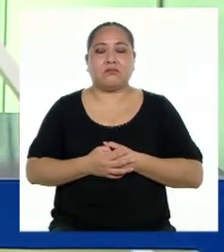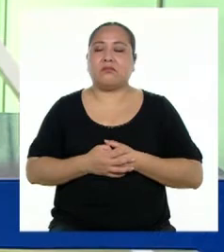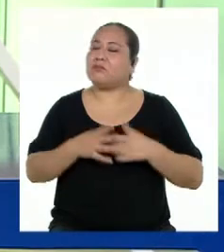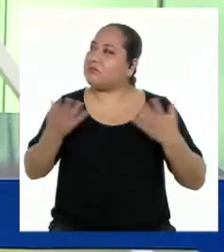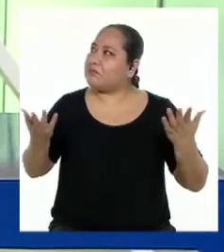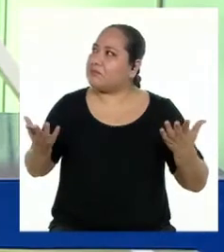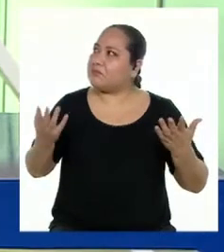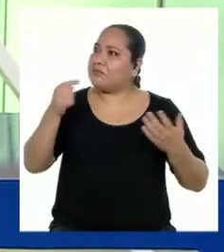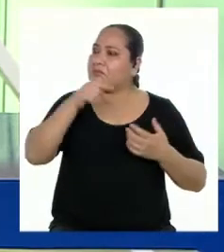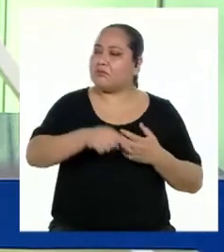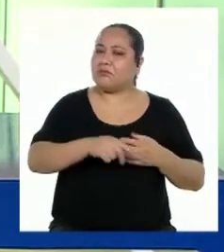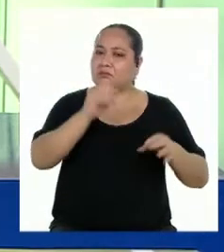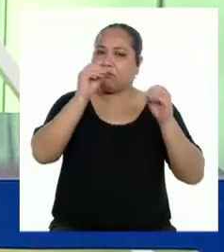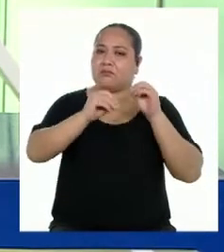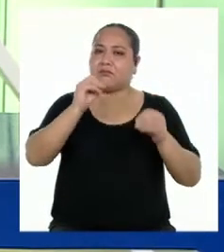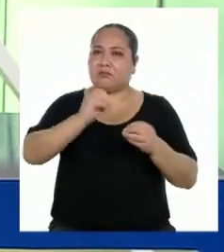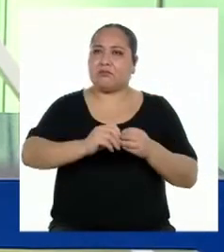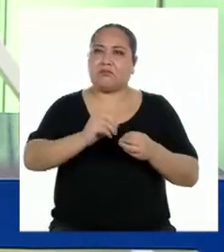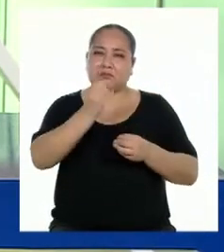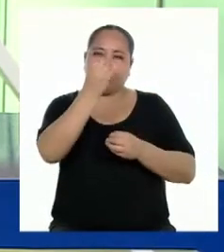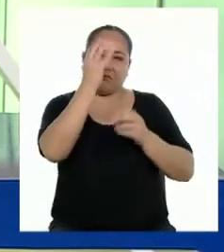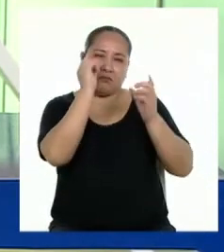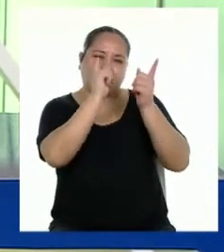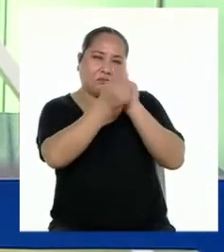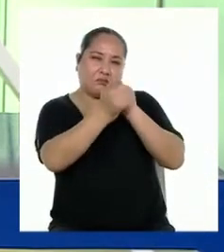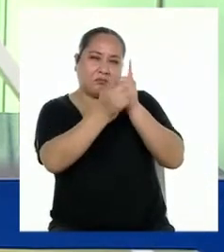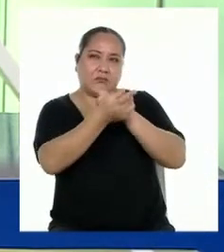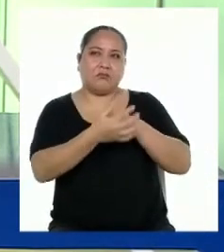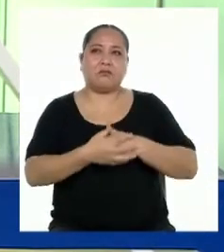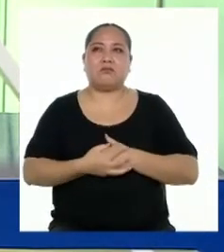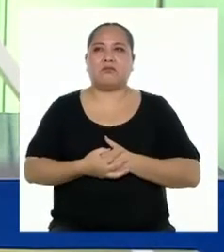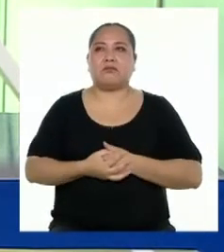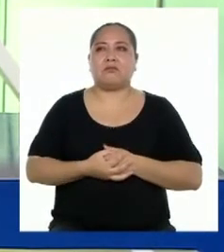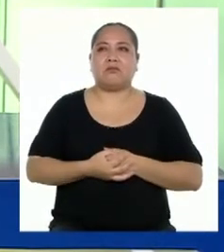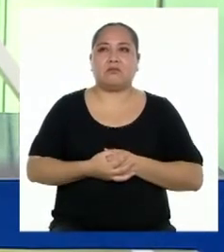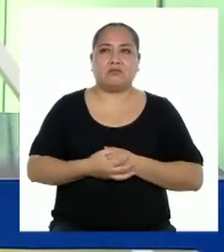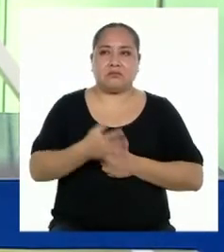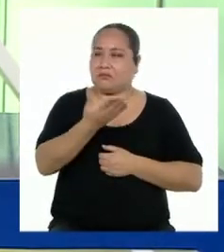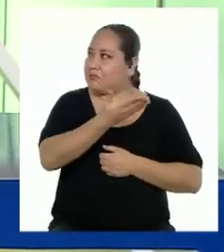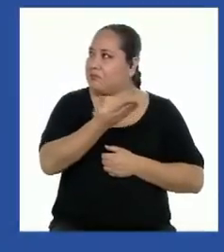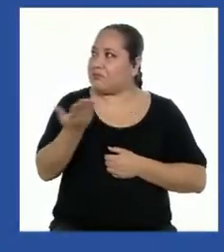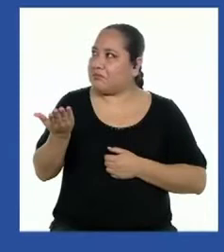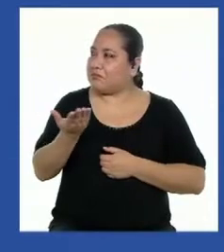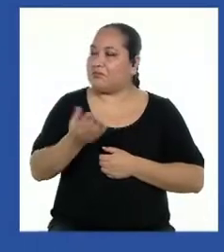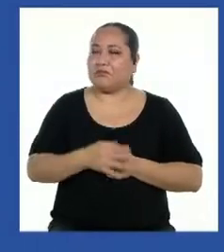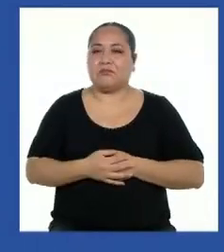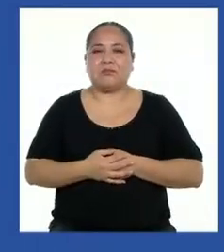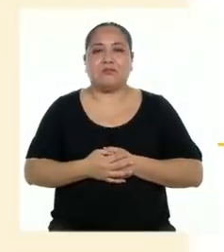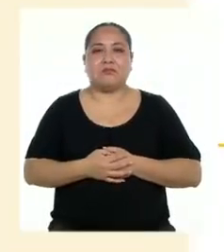Entonces le propondré unos ligeros cambios. A ver, ¿qué tal así?